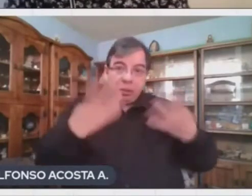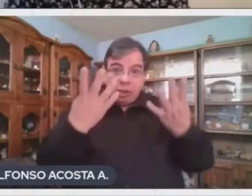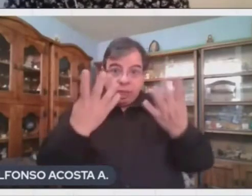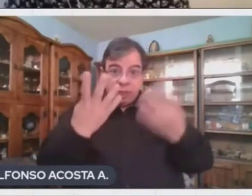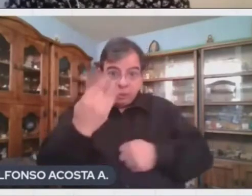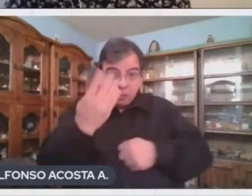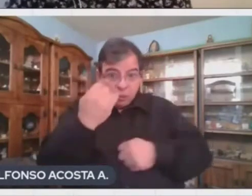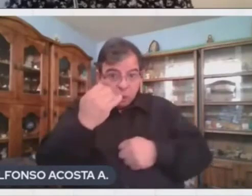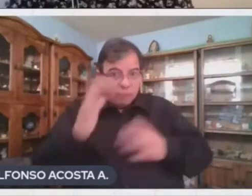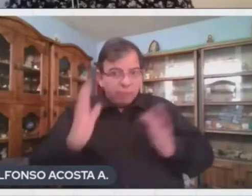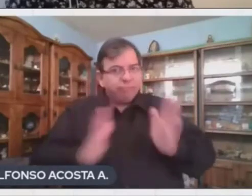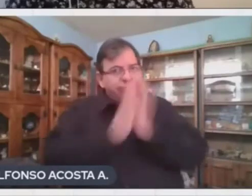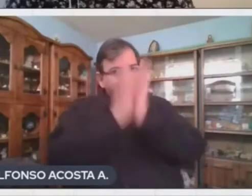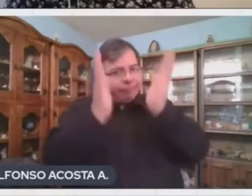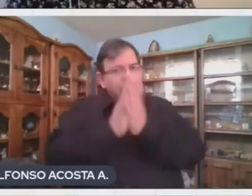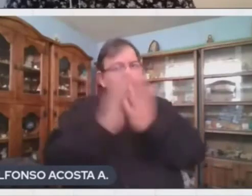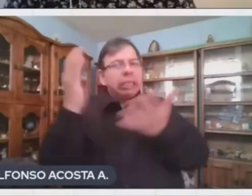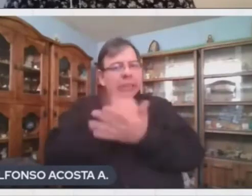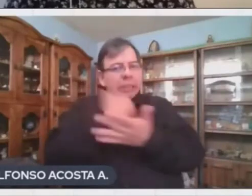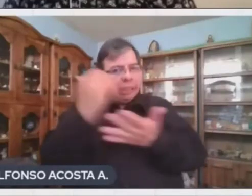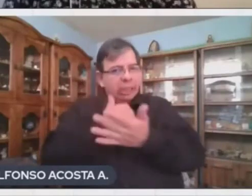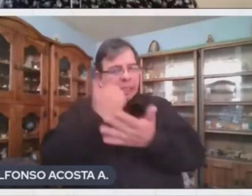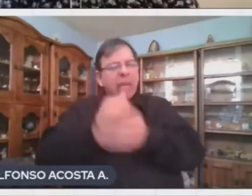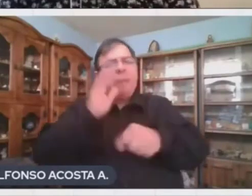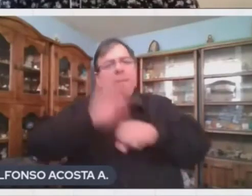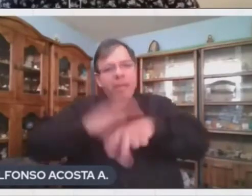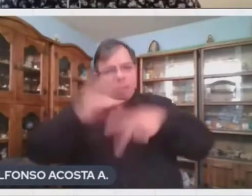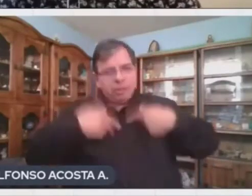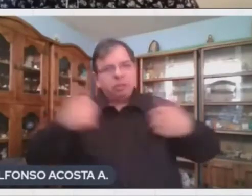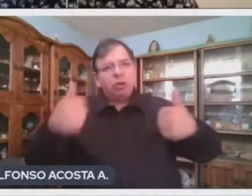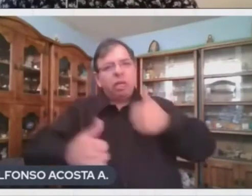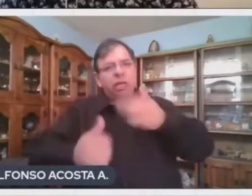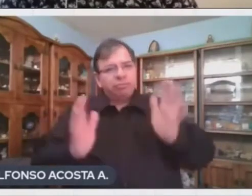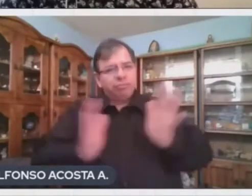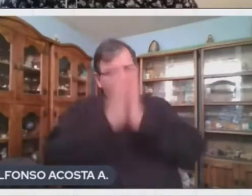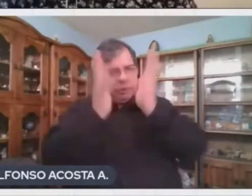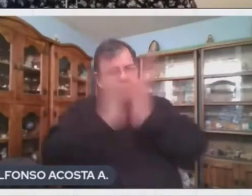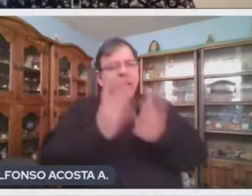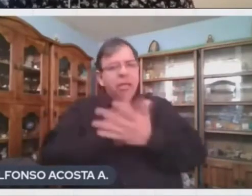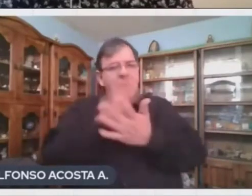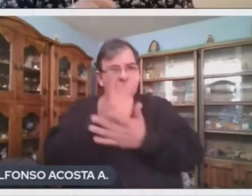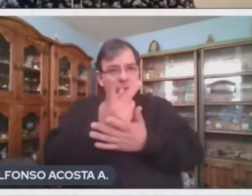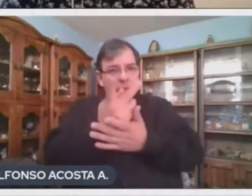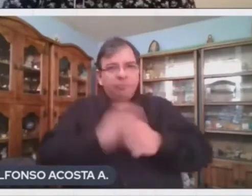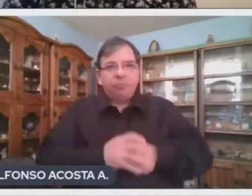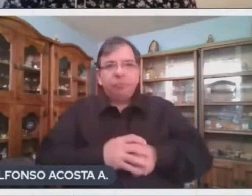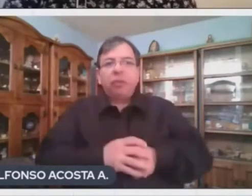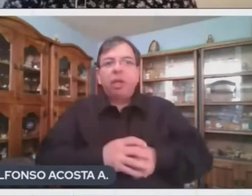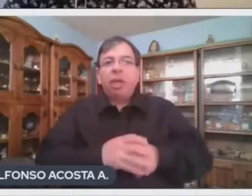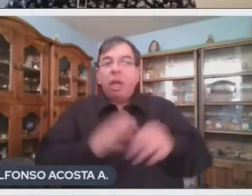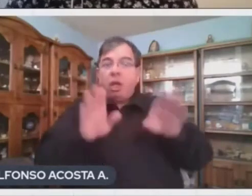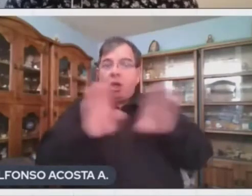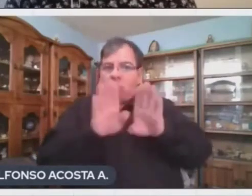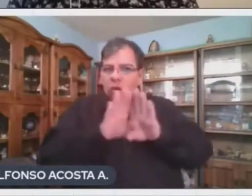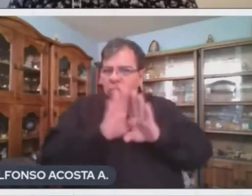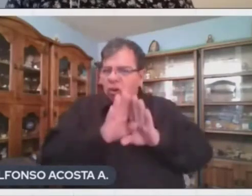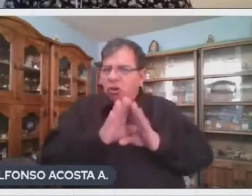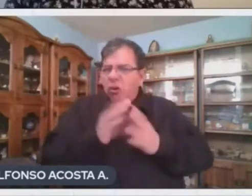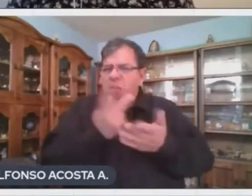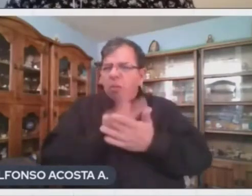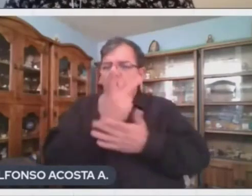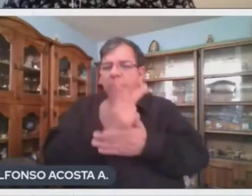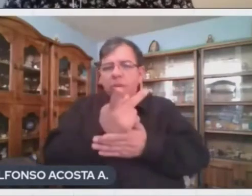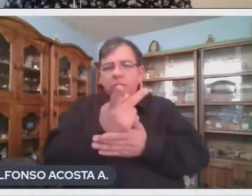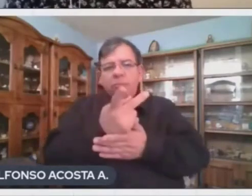Live y más compañeros tendrán la oportunidad de participar y salir premiados. Además, solo podrás acceder a los premios si eres estudiante de tercero de